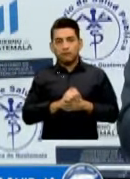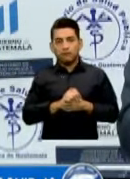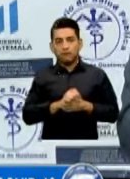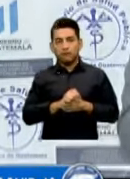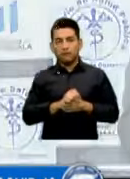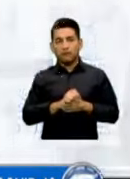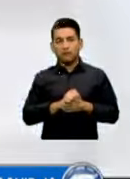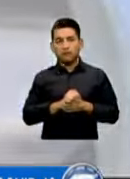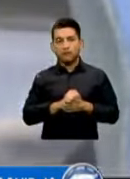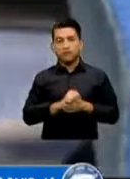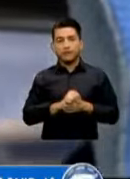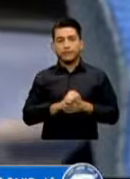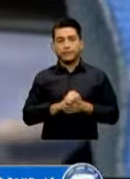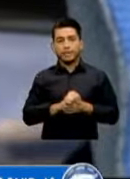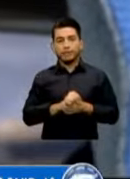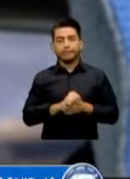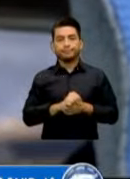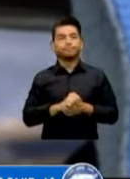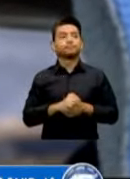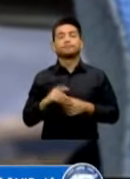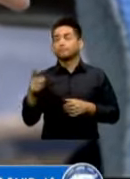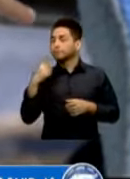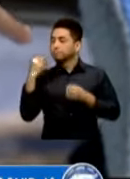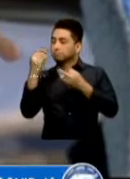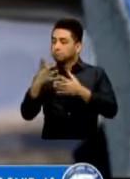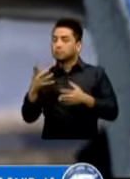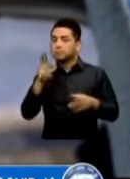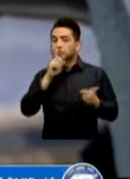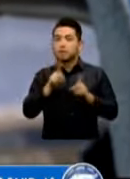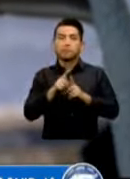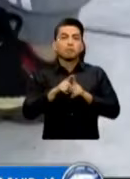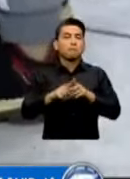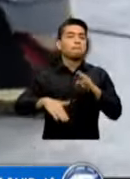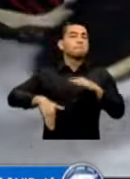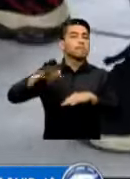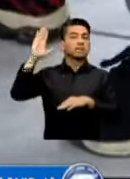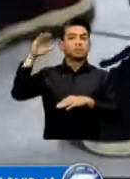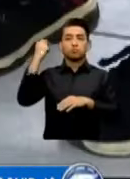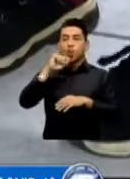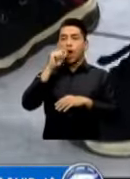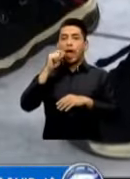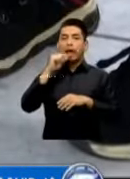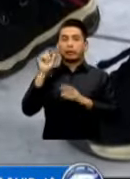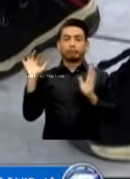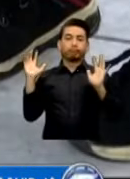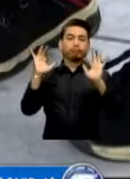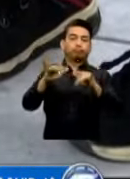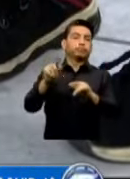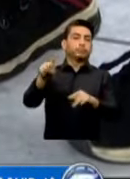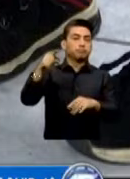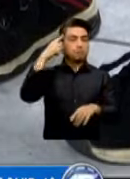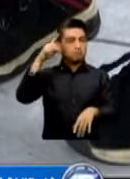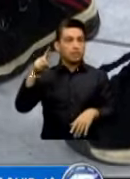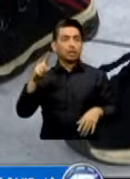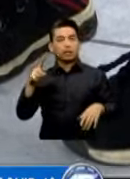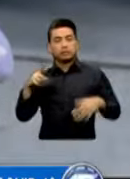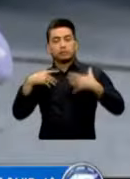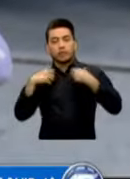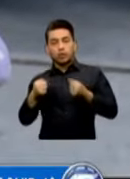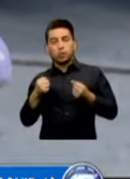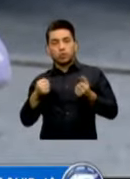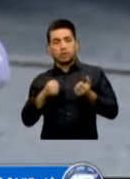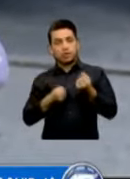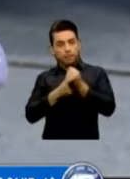Disponibles Añadieron Que las mujeres Son quienes Buscan Con mayor frecuencia Los servicios De salud Lo que disminuye Su riesgo A